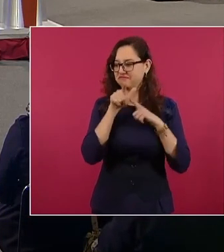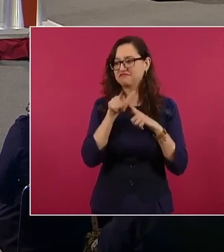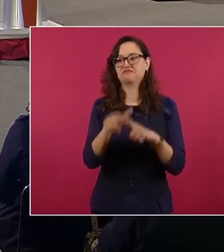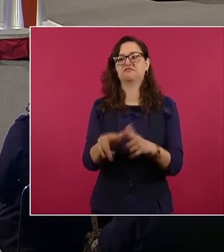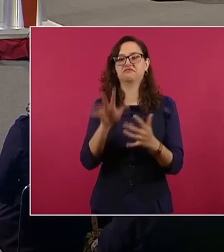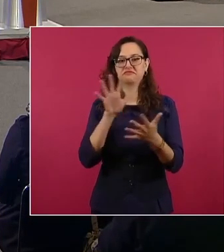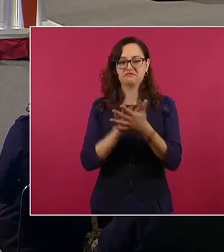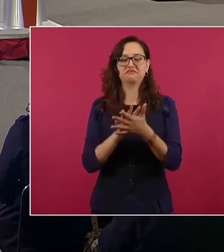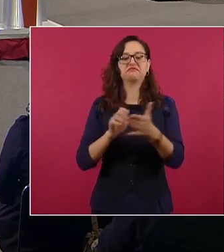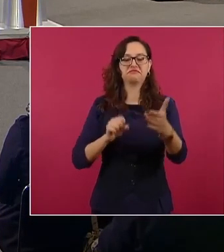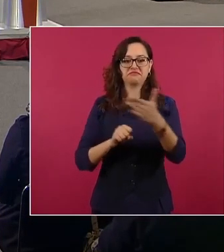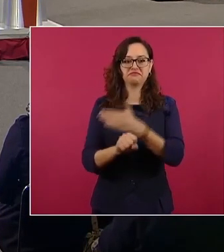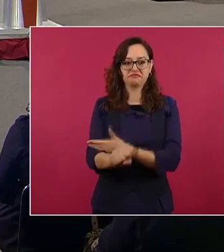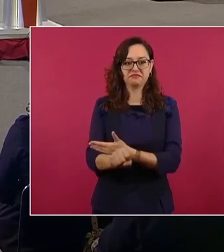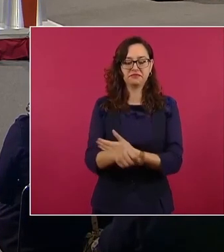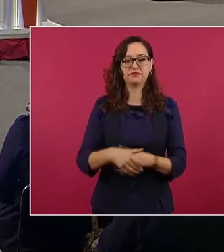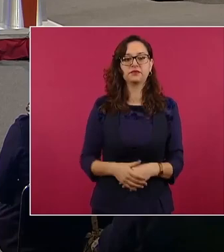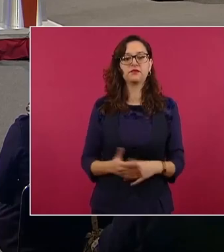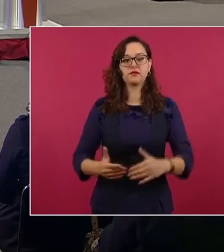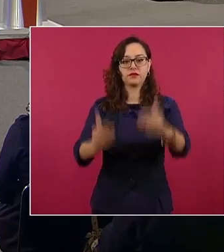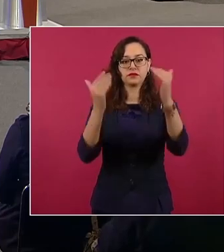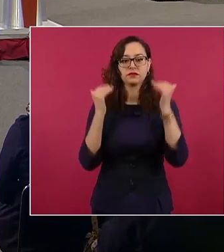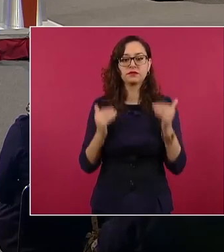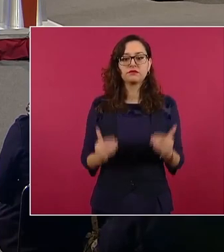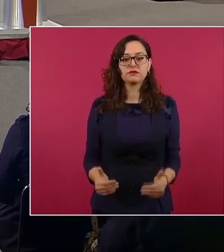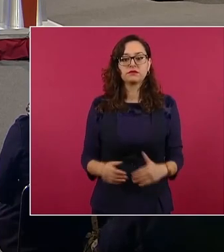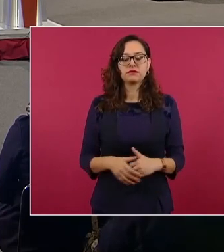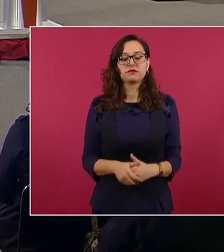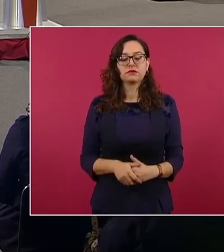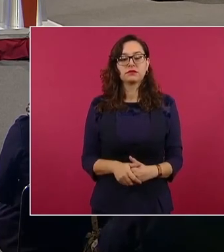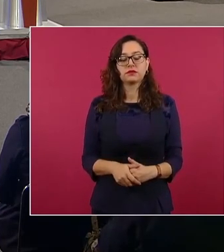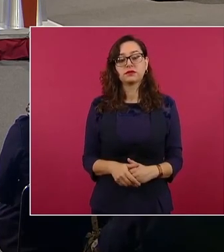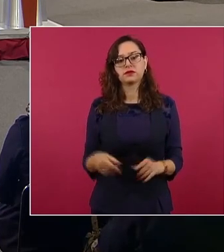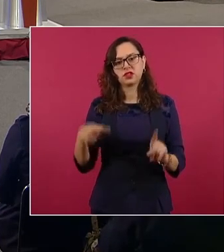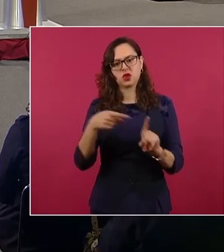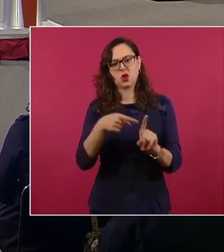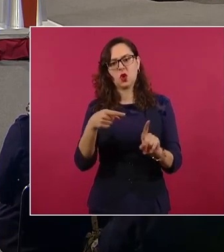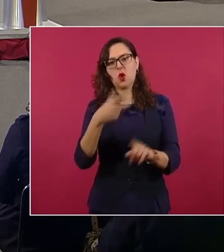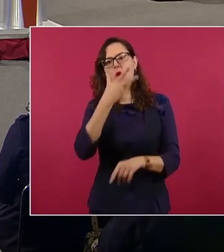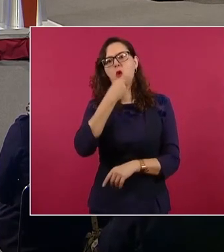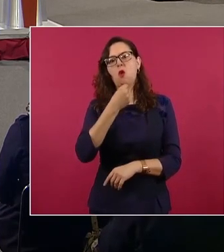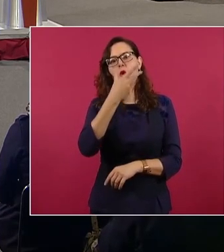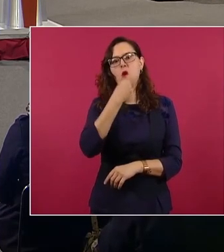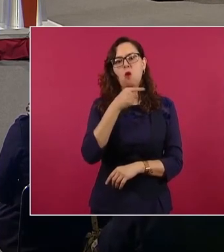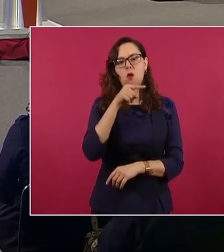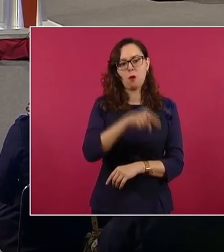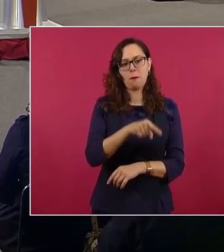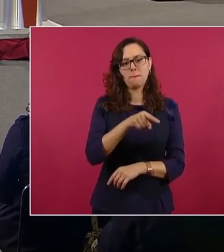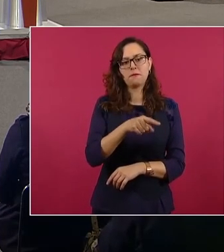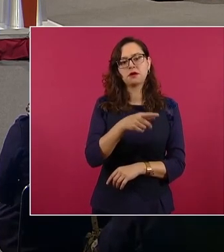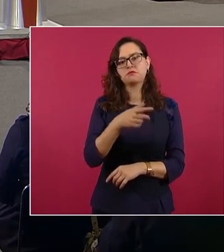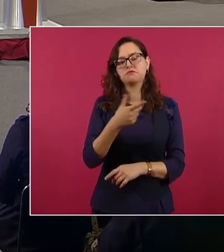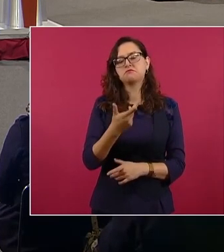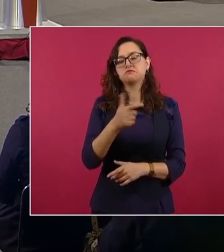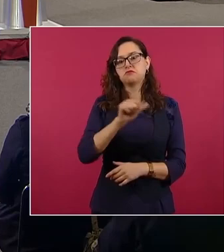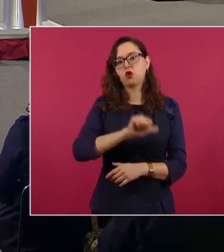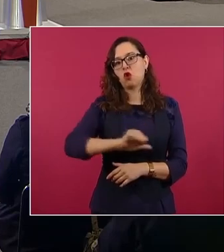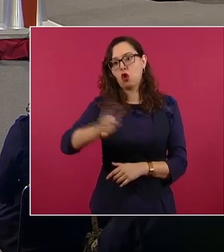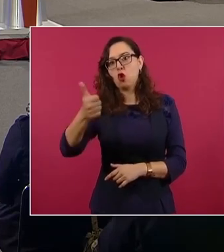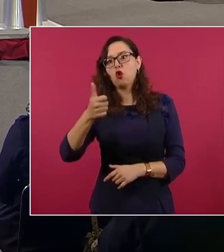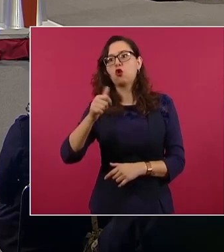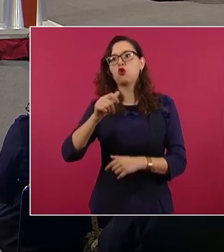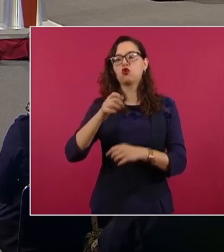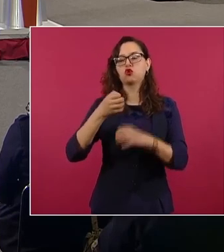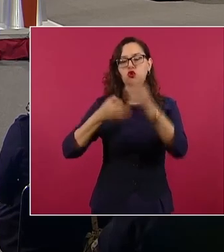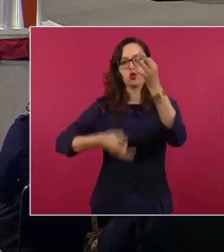la justicia. Siguiente. Como antecedentes, comentar que en otro proceso penal que había logrado